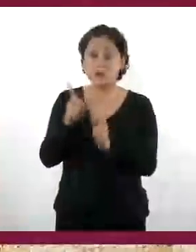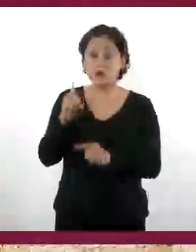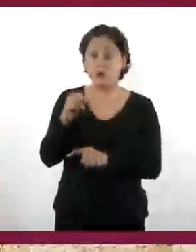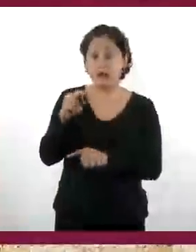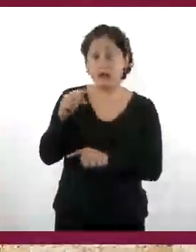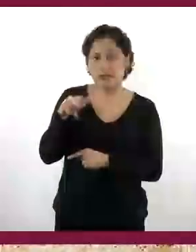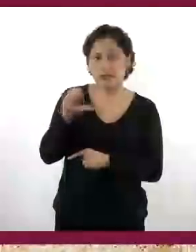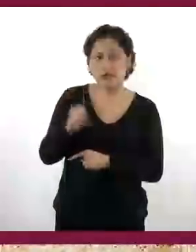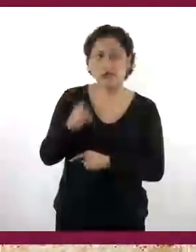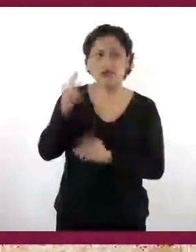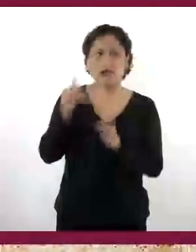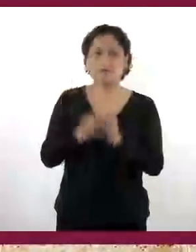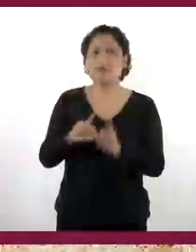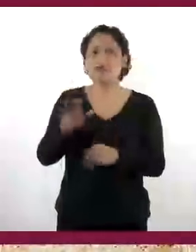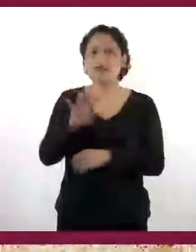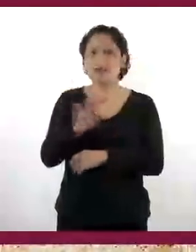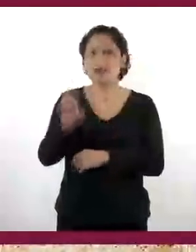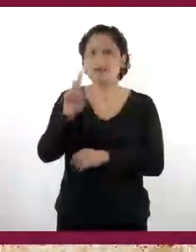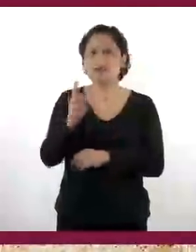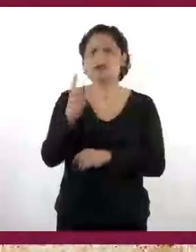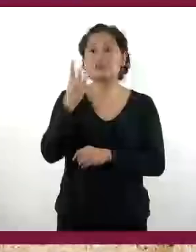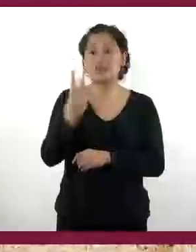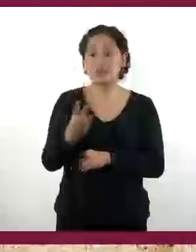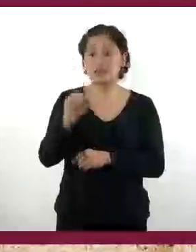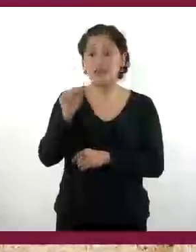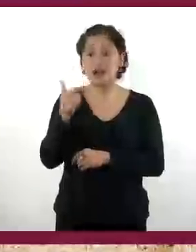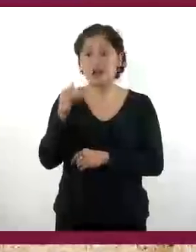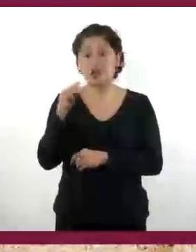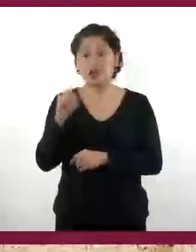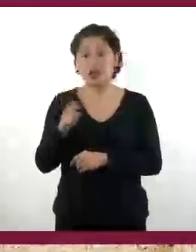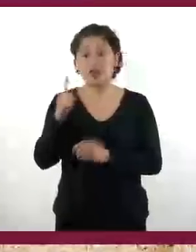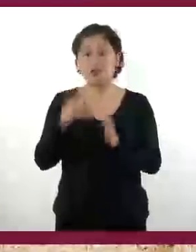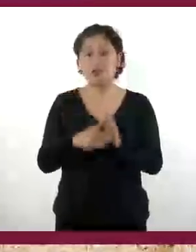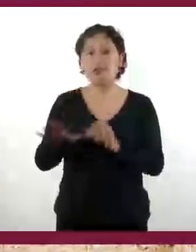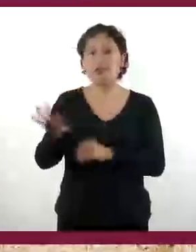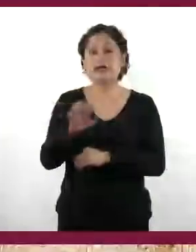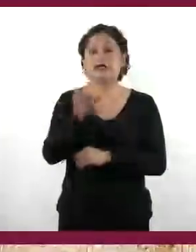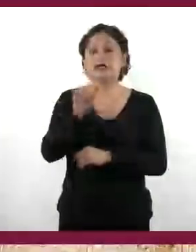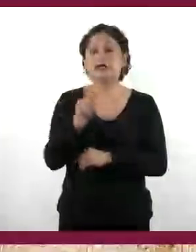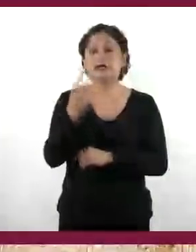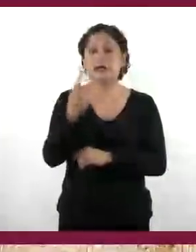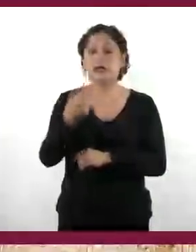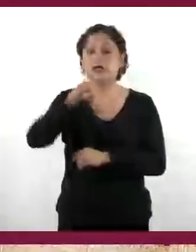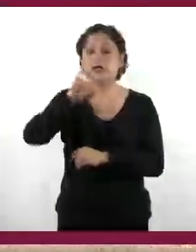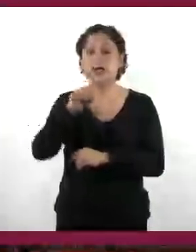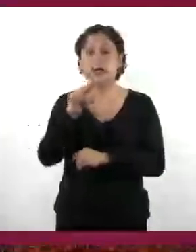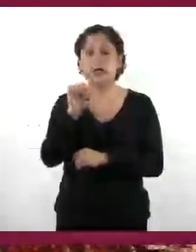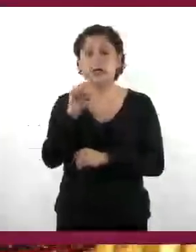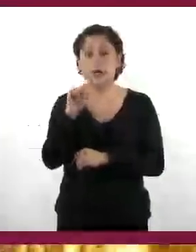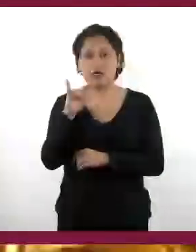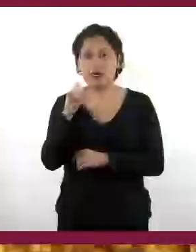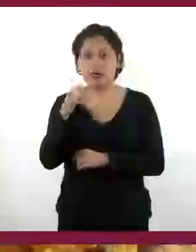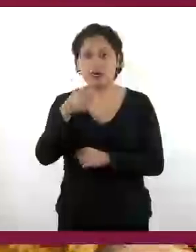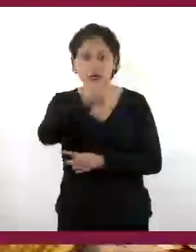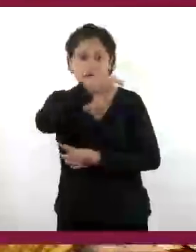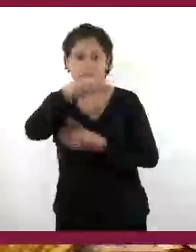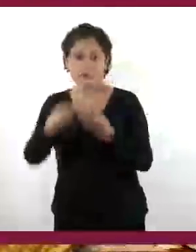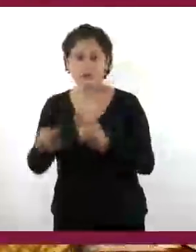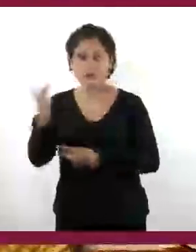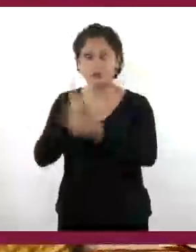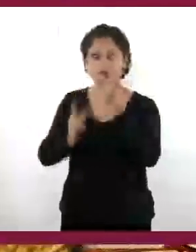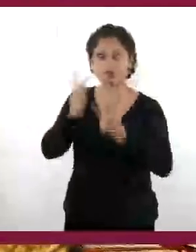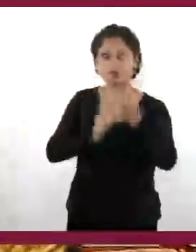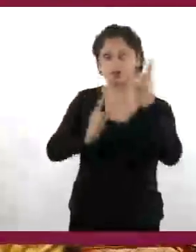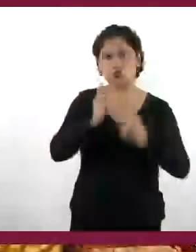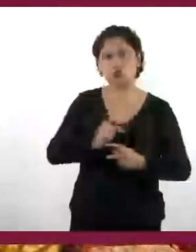1533, los agustinos, y en 1572, los jesuitas. Los frailes argumentaban que